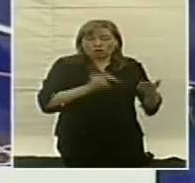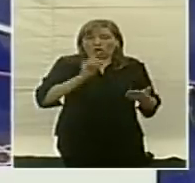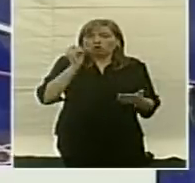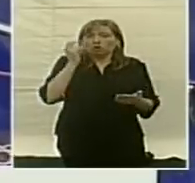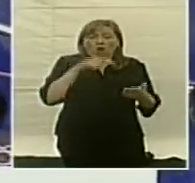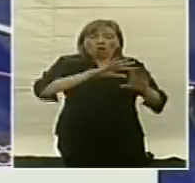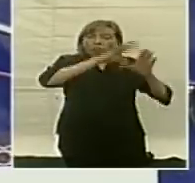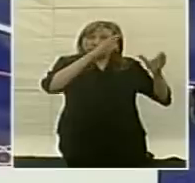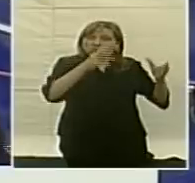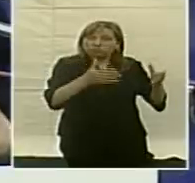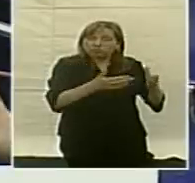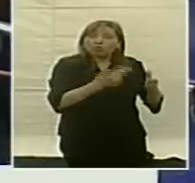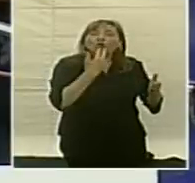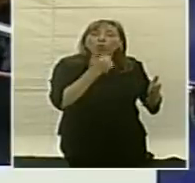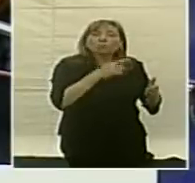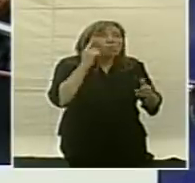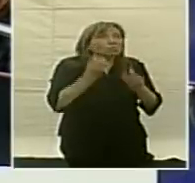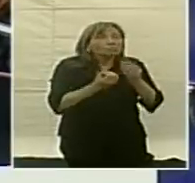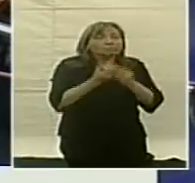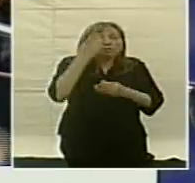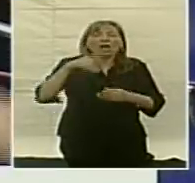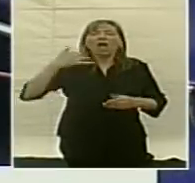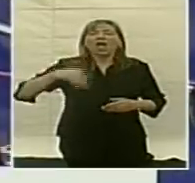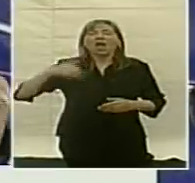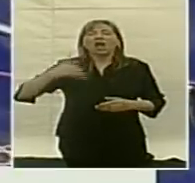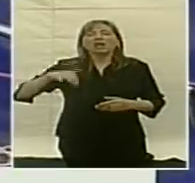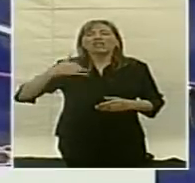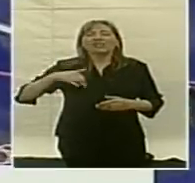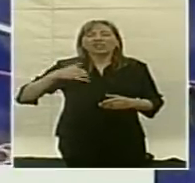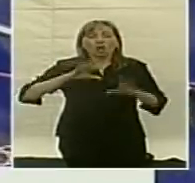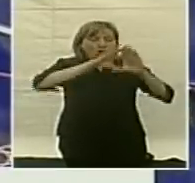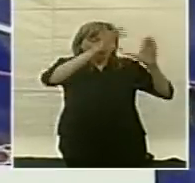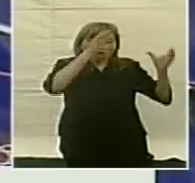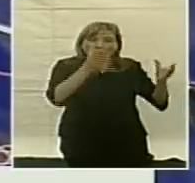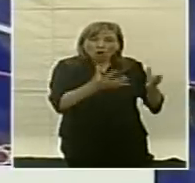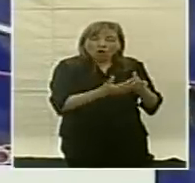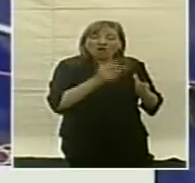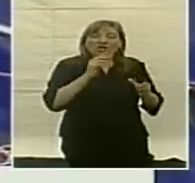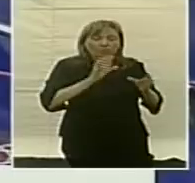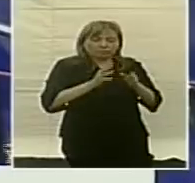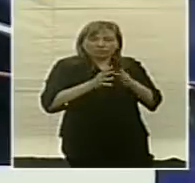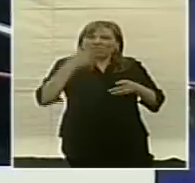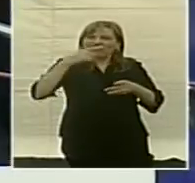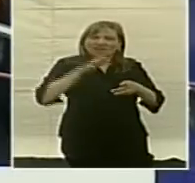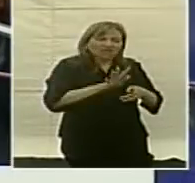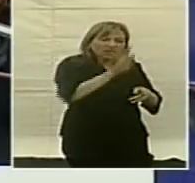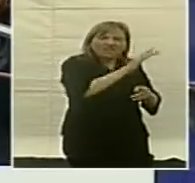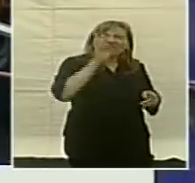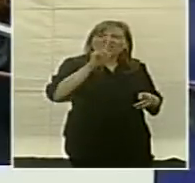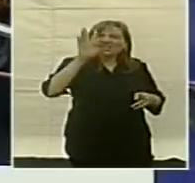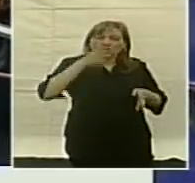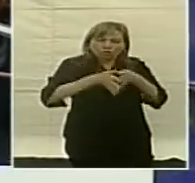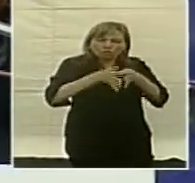su combustible por argentinos, son pequeños reactores de 25 megavatios que van a